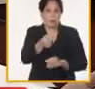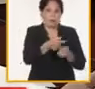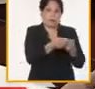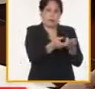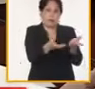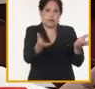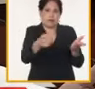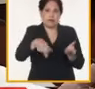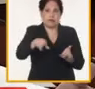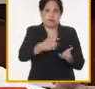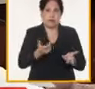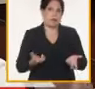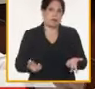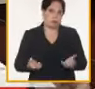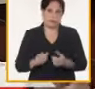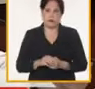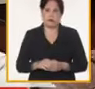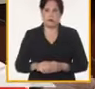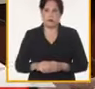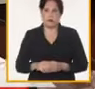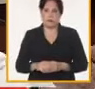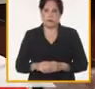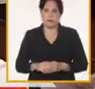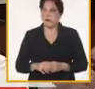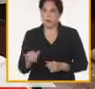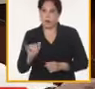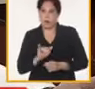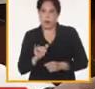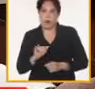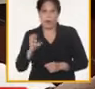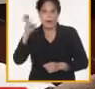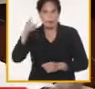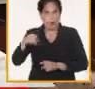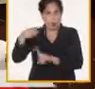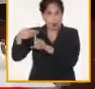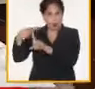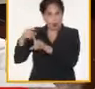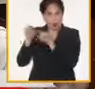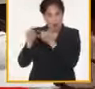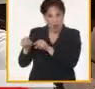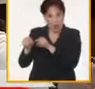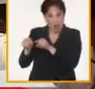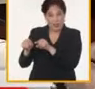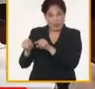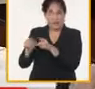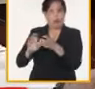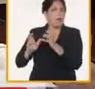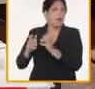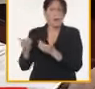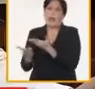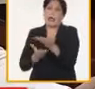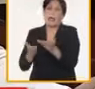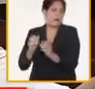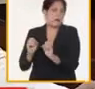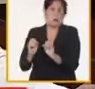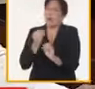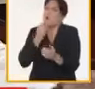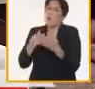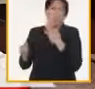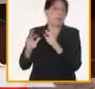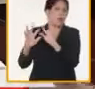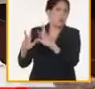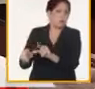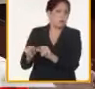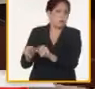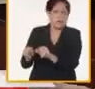Lo mismo que encontramos en aquel entonces es que aquellos resultados positivos que tenemos por los mecanismos de gestión que utilizamos o no utilizamos